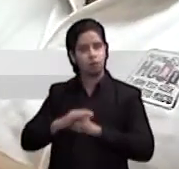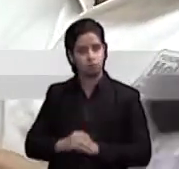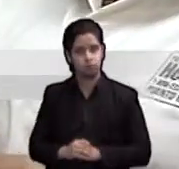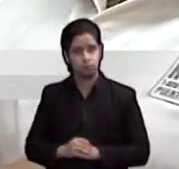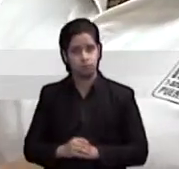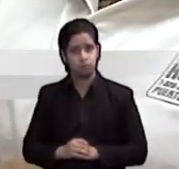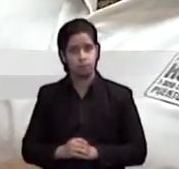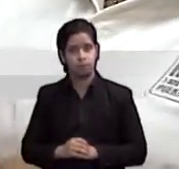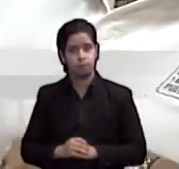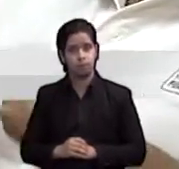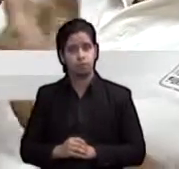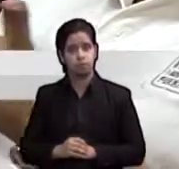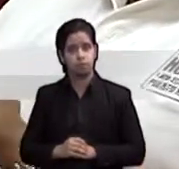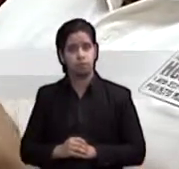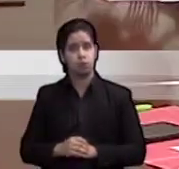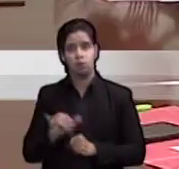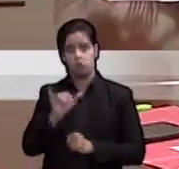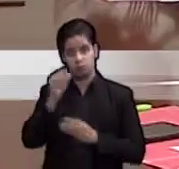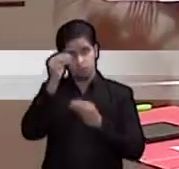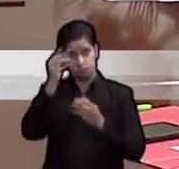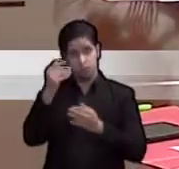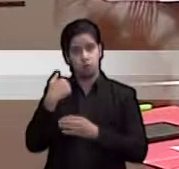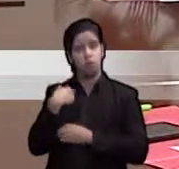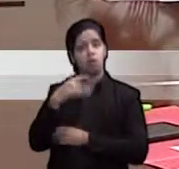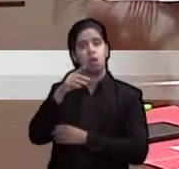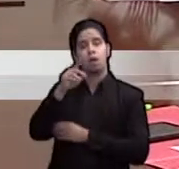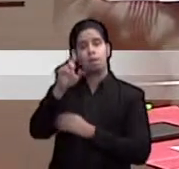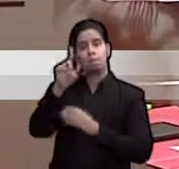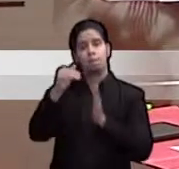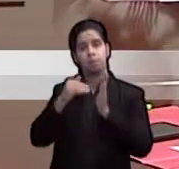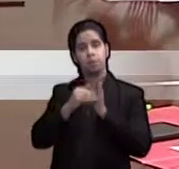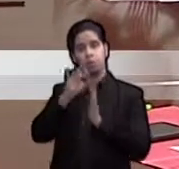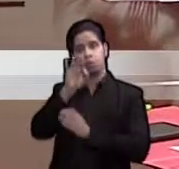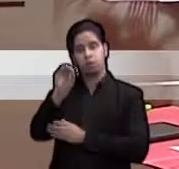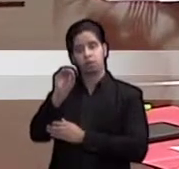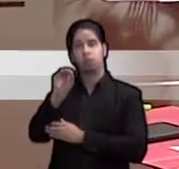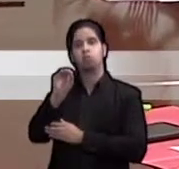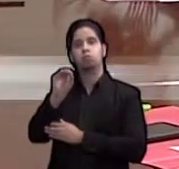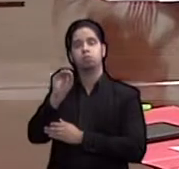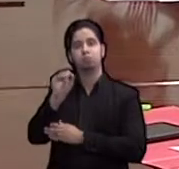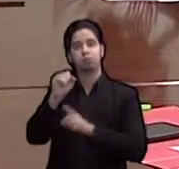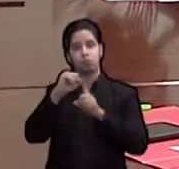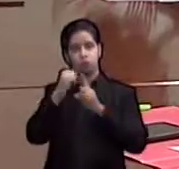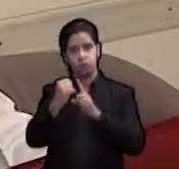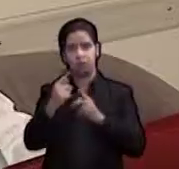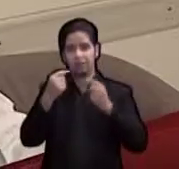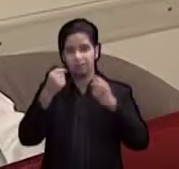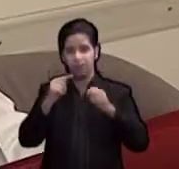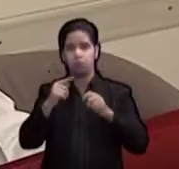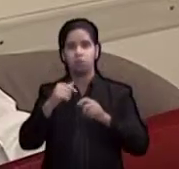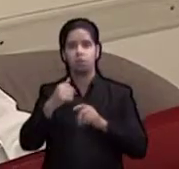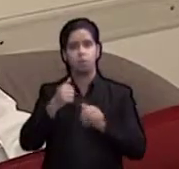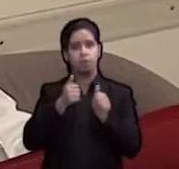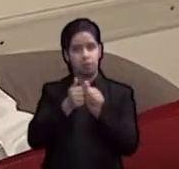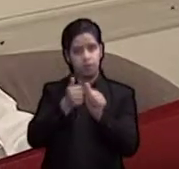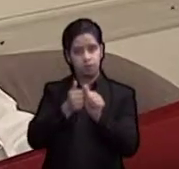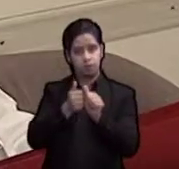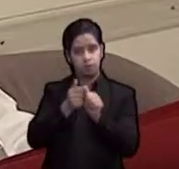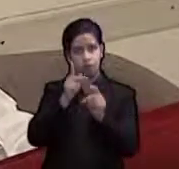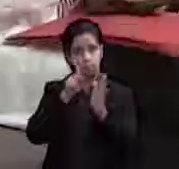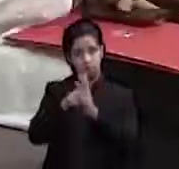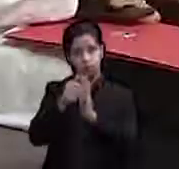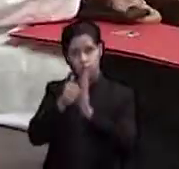que se recibieron unos 1.946 casos de intentos suicidas, de los cuales 5 lograron su propósito.